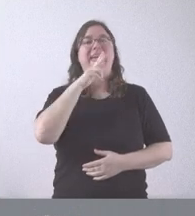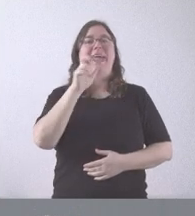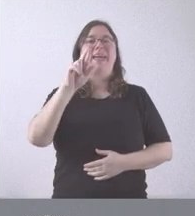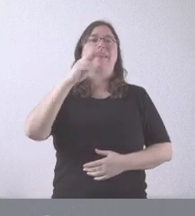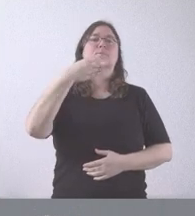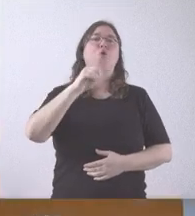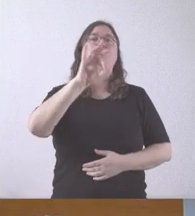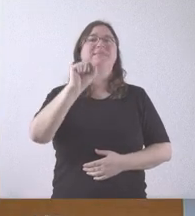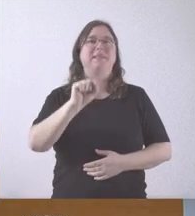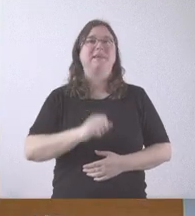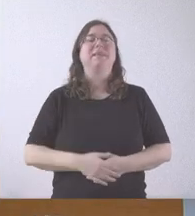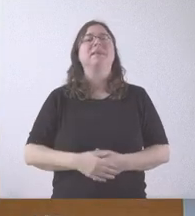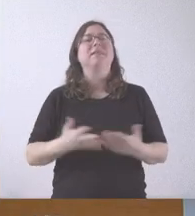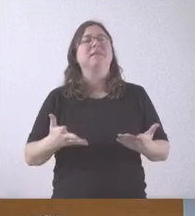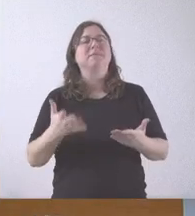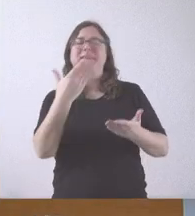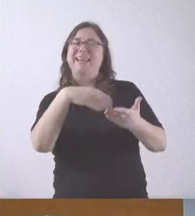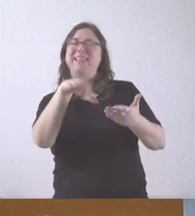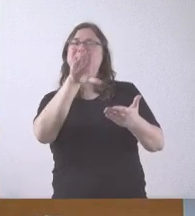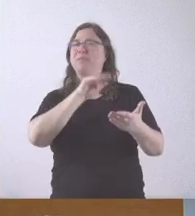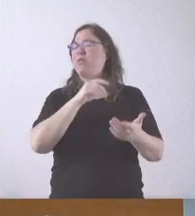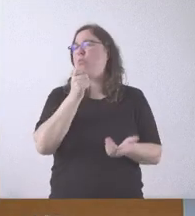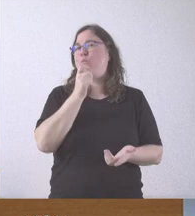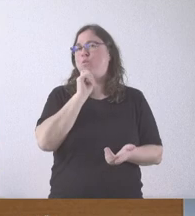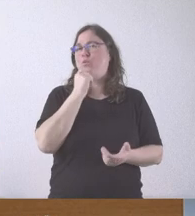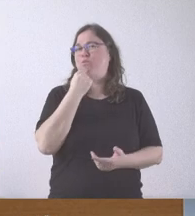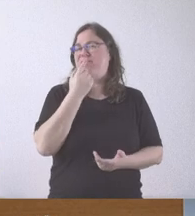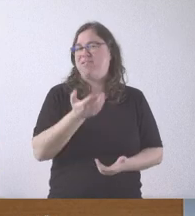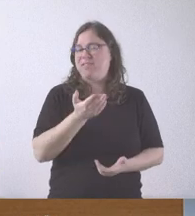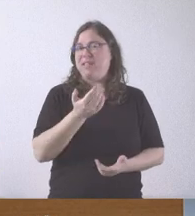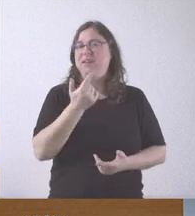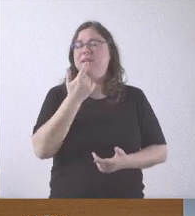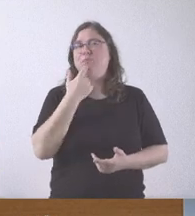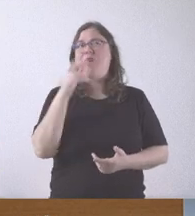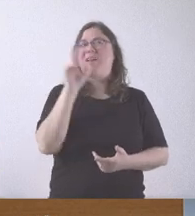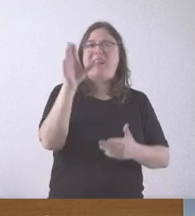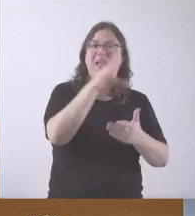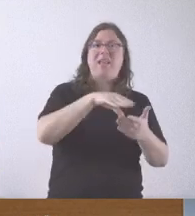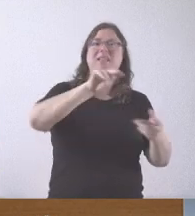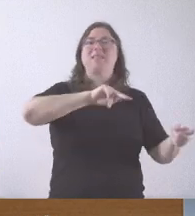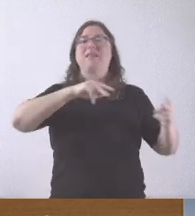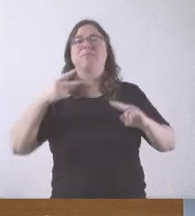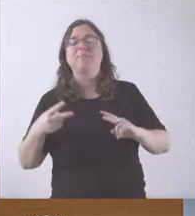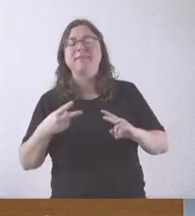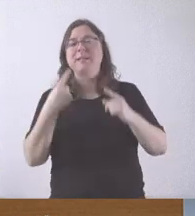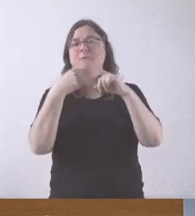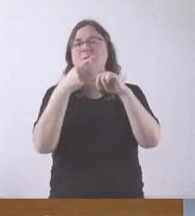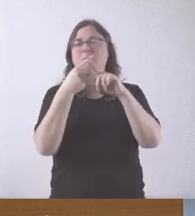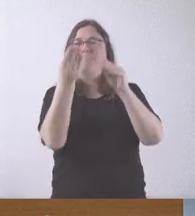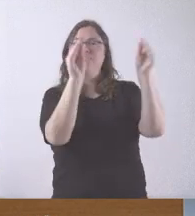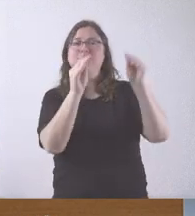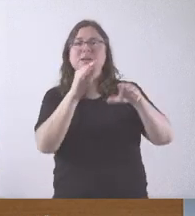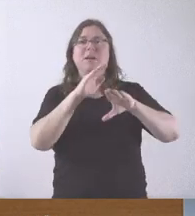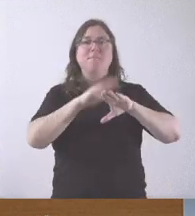Sobre la reinterpretación, ¿en qué sentido sería esa reinterpretación? No sé qué elementos se pueden incorporar para